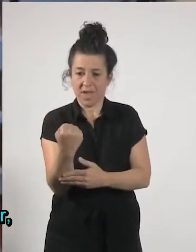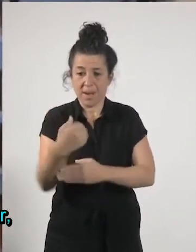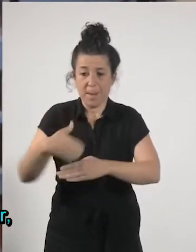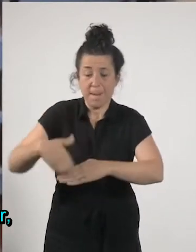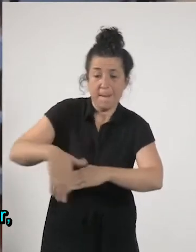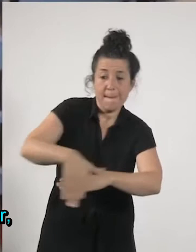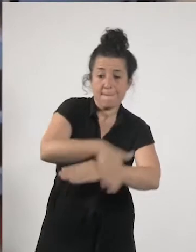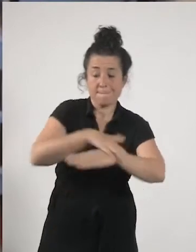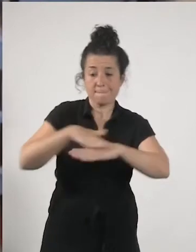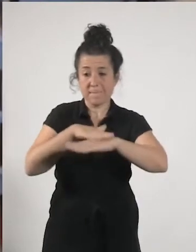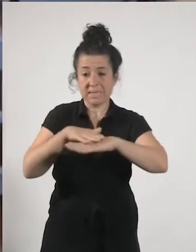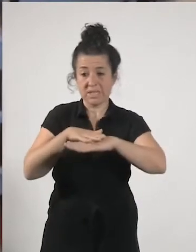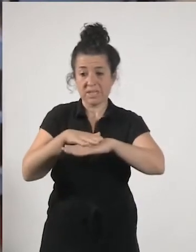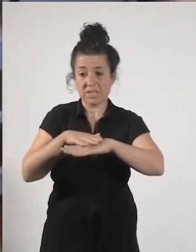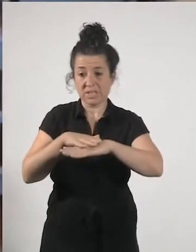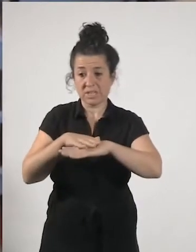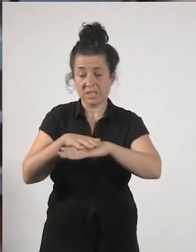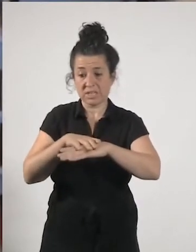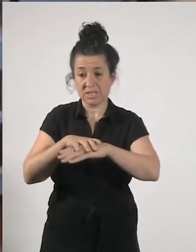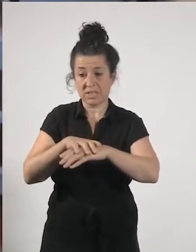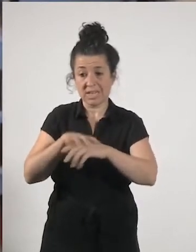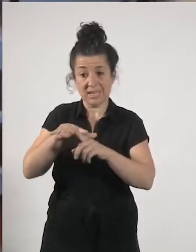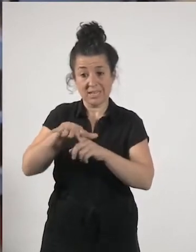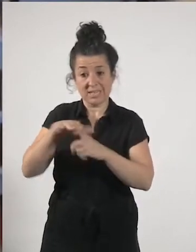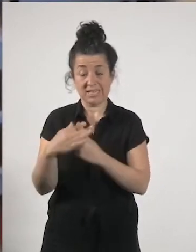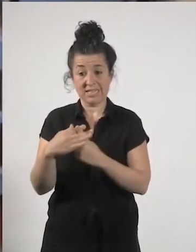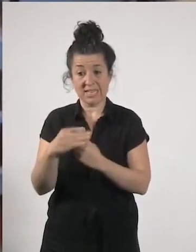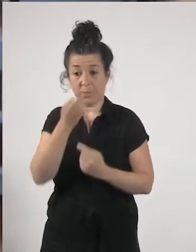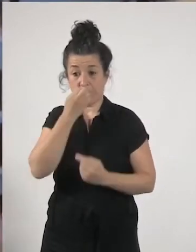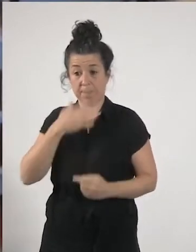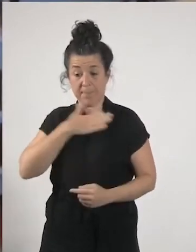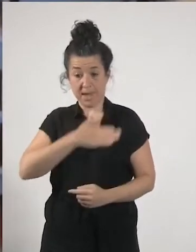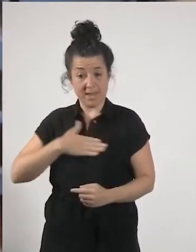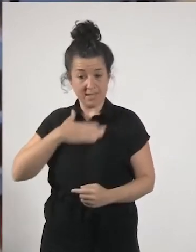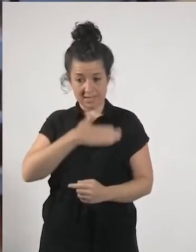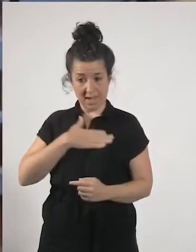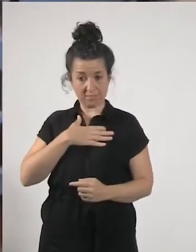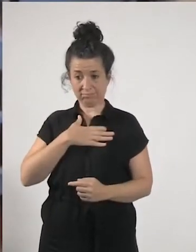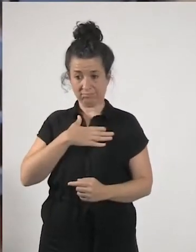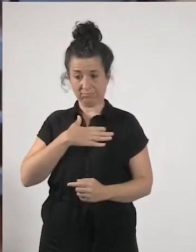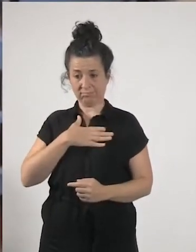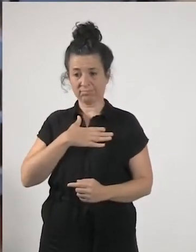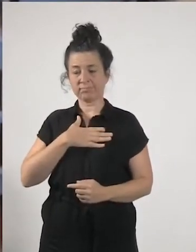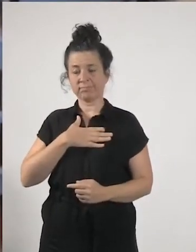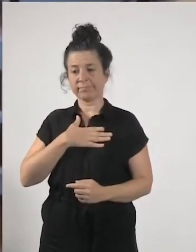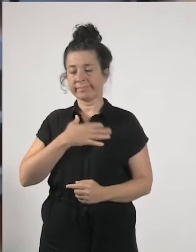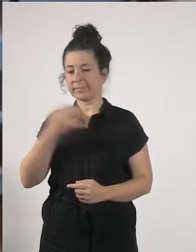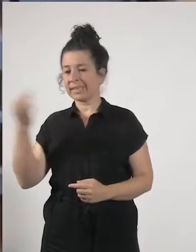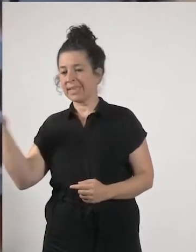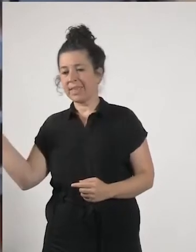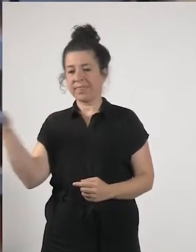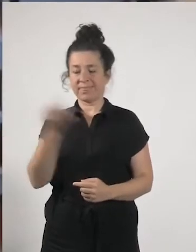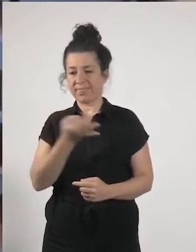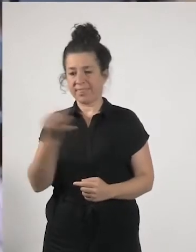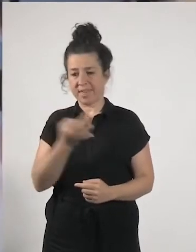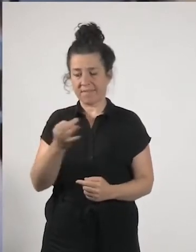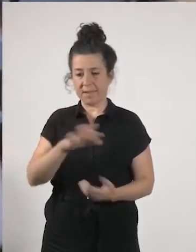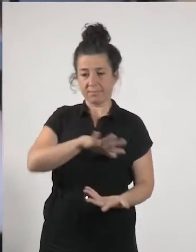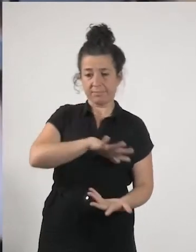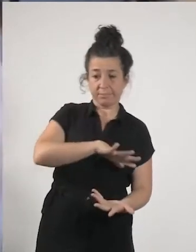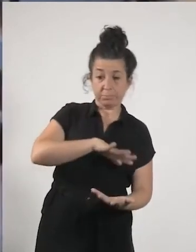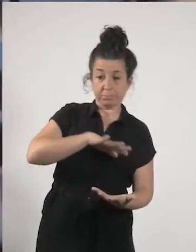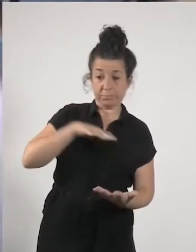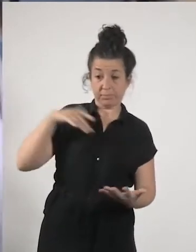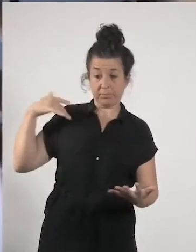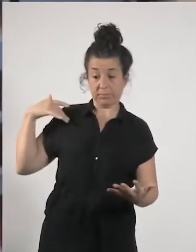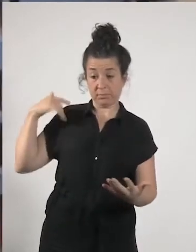clarísimamente no se deberían deberían de revertirse los procesos que